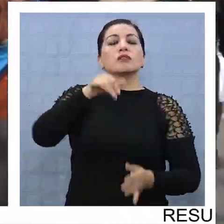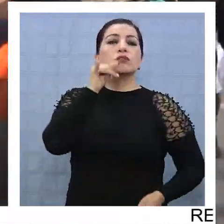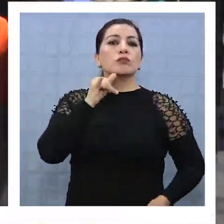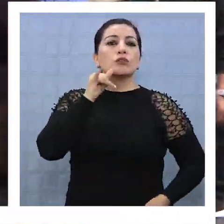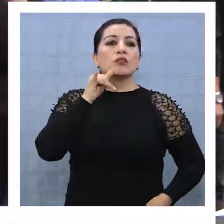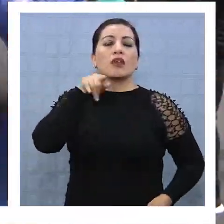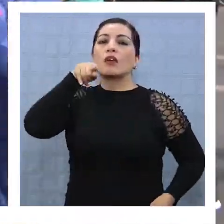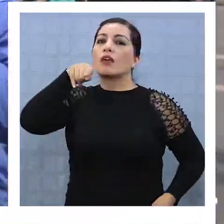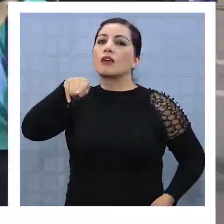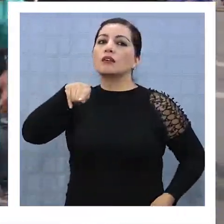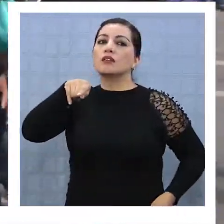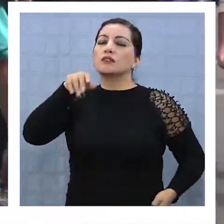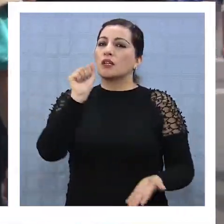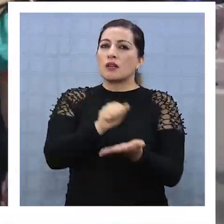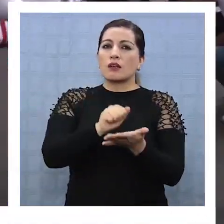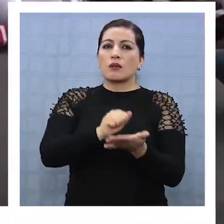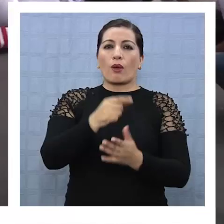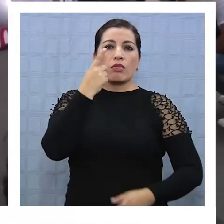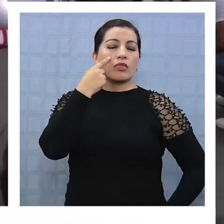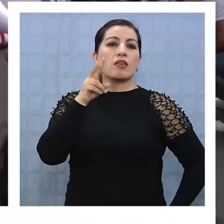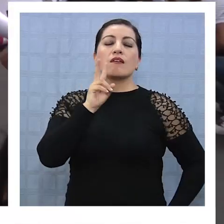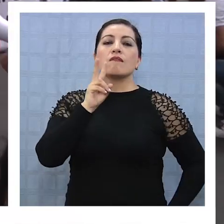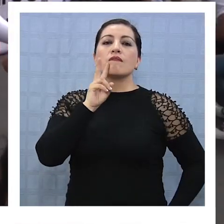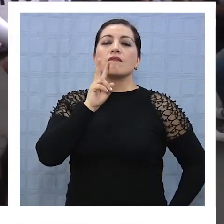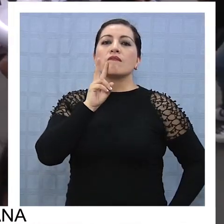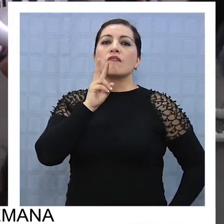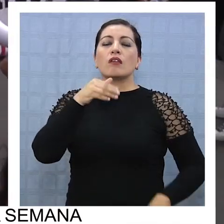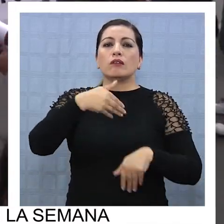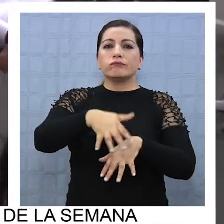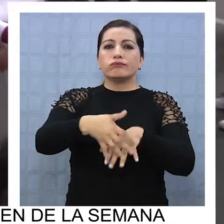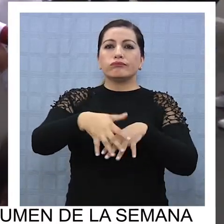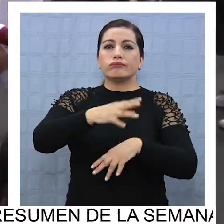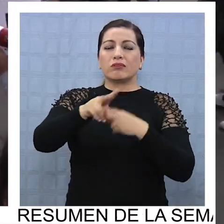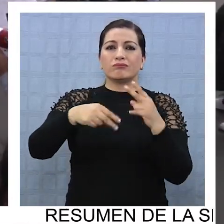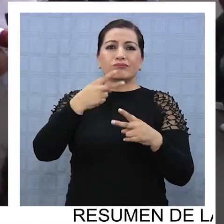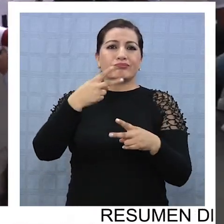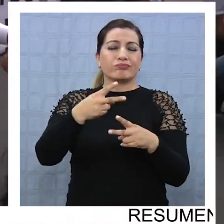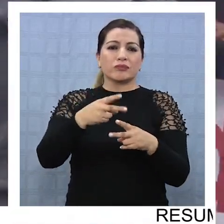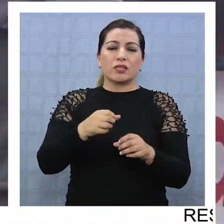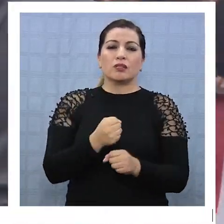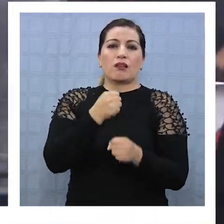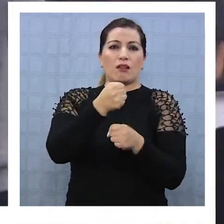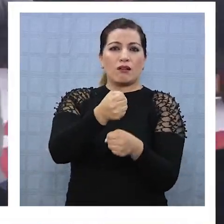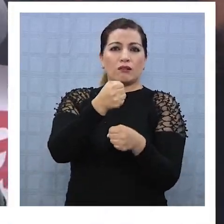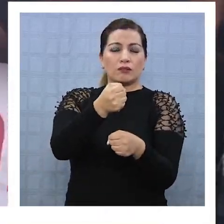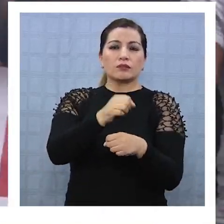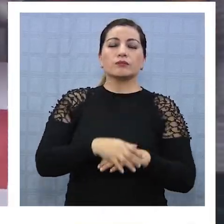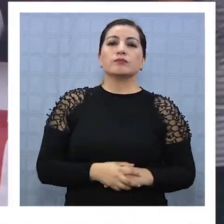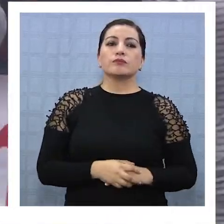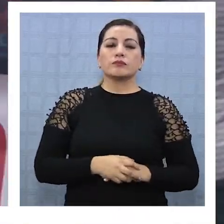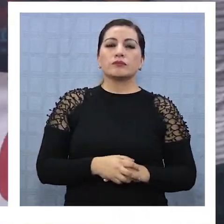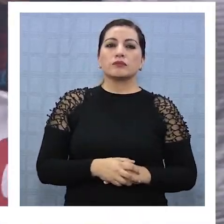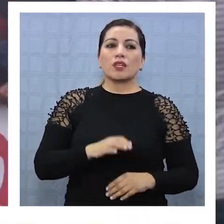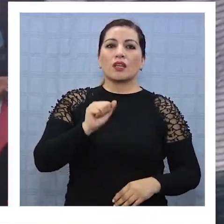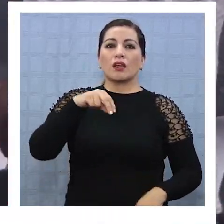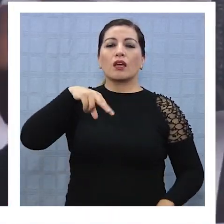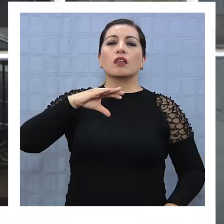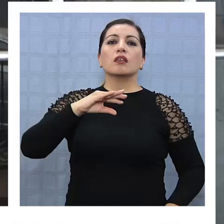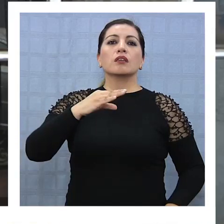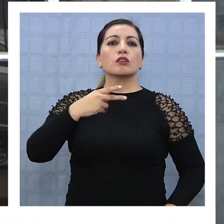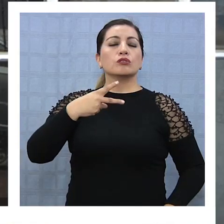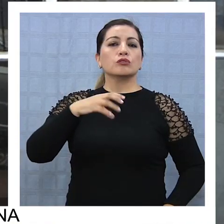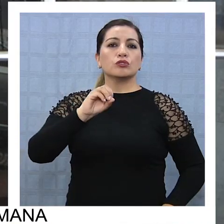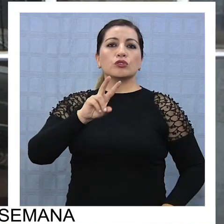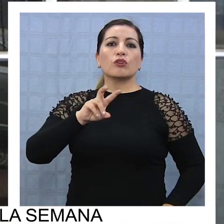por el centro de la ciudad fue la manifestación de este viernes en protesta a la indiferencia empresarial. El recurso de